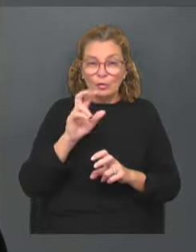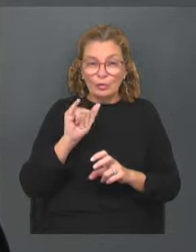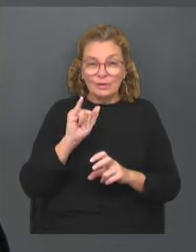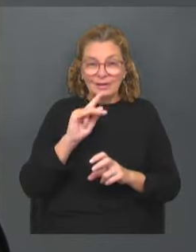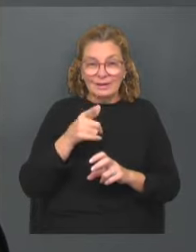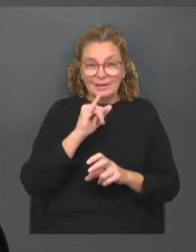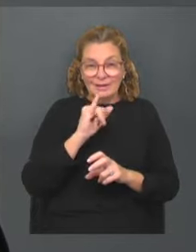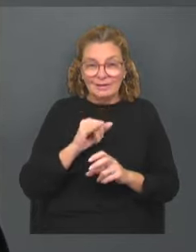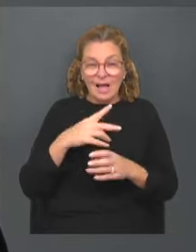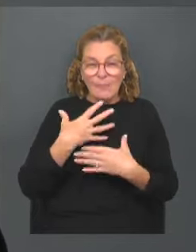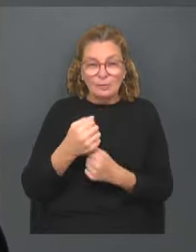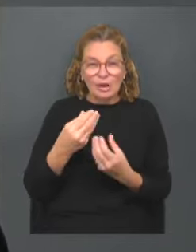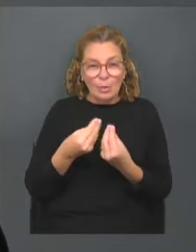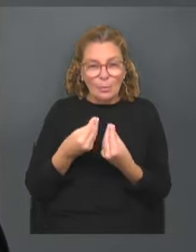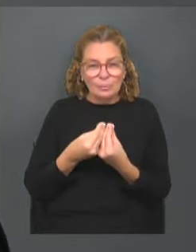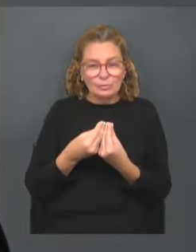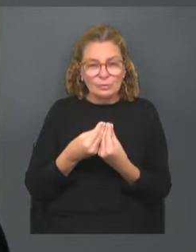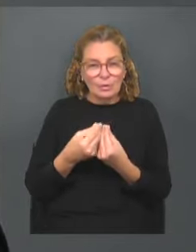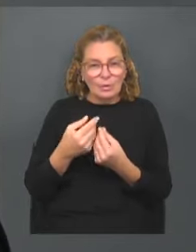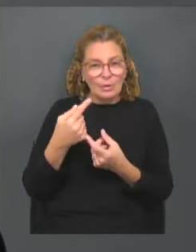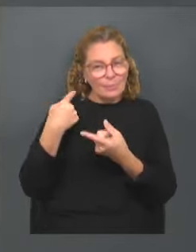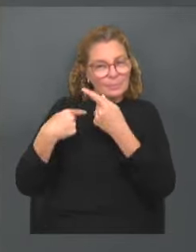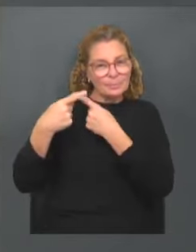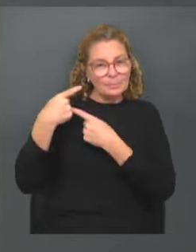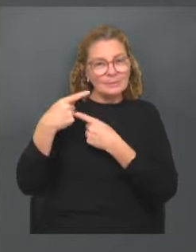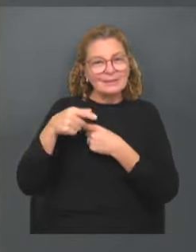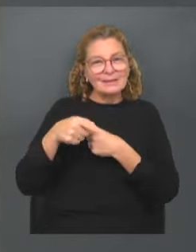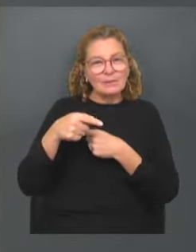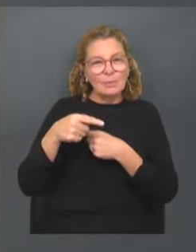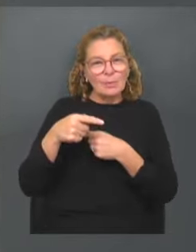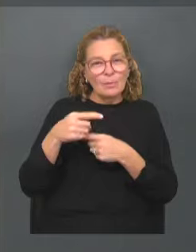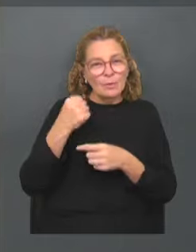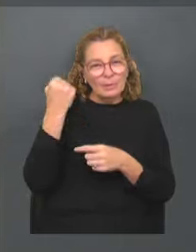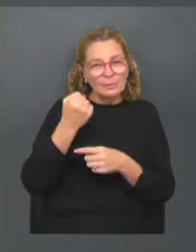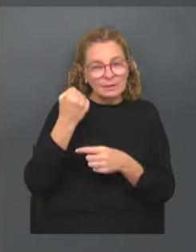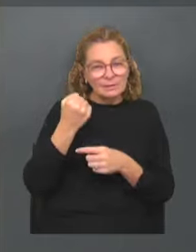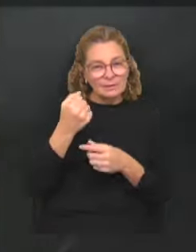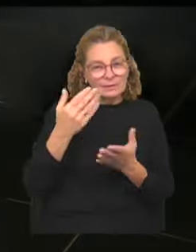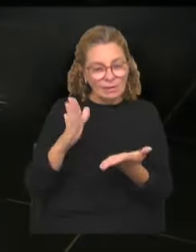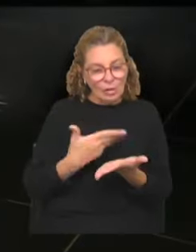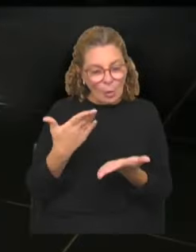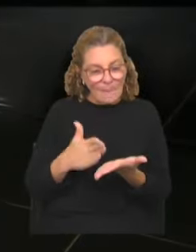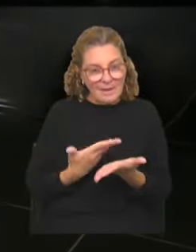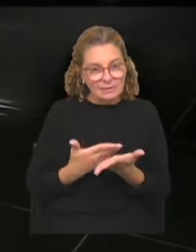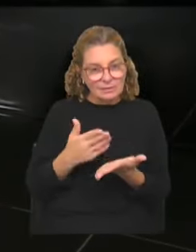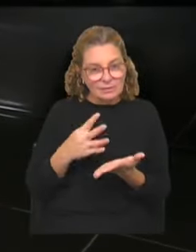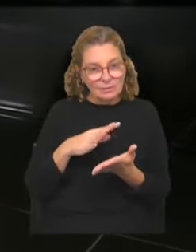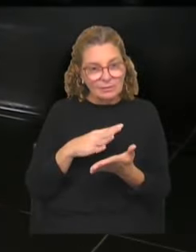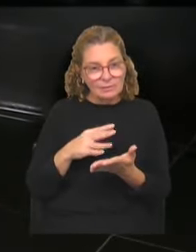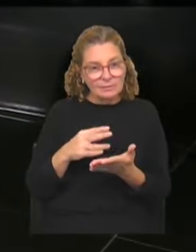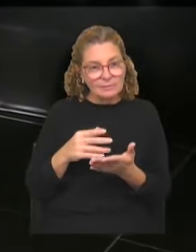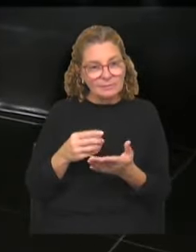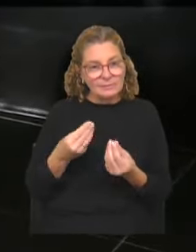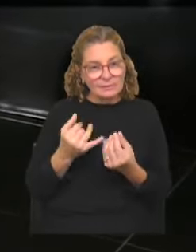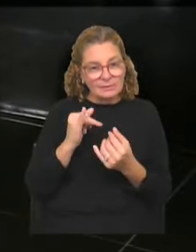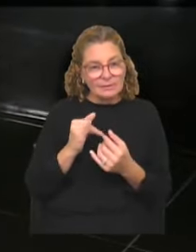aportado muchísimo también a lo que es el pasado reciente, con eso como insumo fundamental, pero con otros documentos y materiales, me imagino, Fernando.